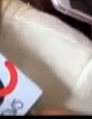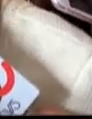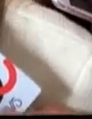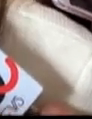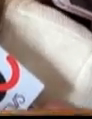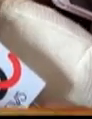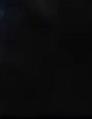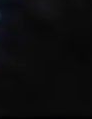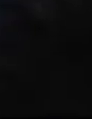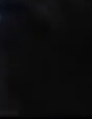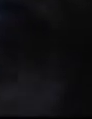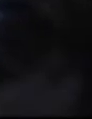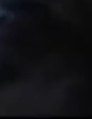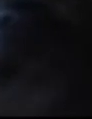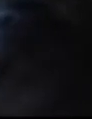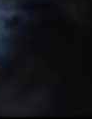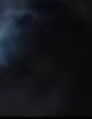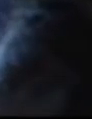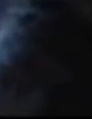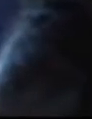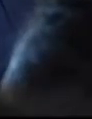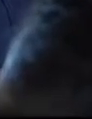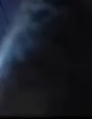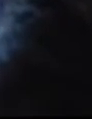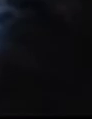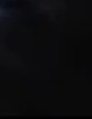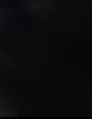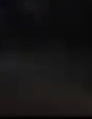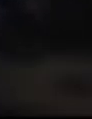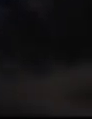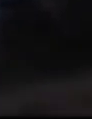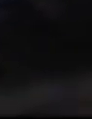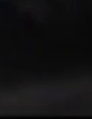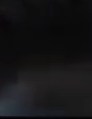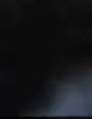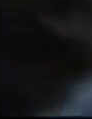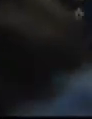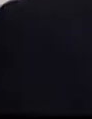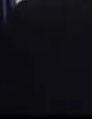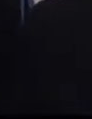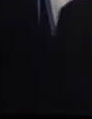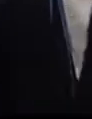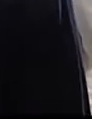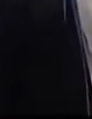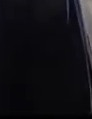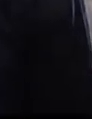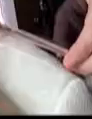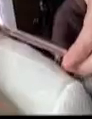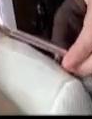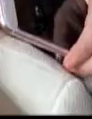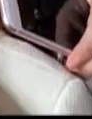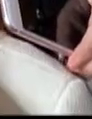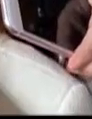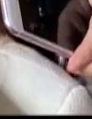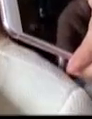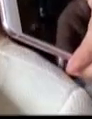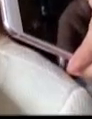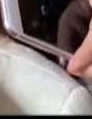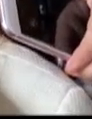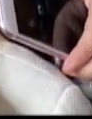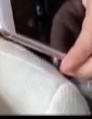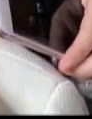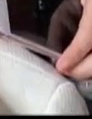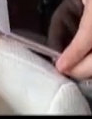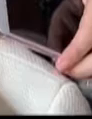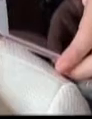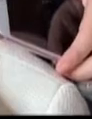a esta y a otras tareas. Ana Gabriela Guevara destacó que trabajará de la mano con el secretario de Educación Pública. Seguimos todavía trabajando